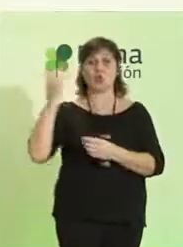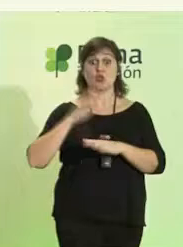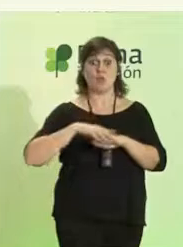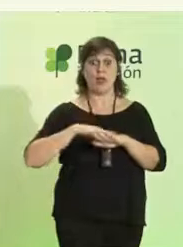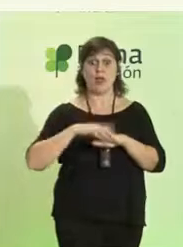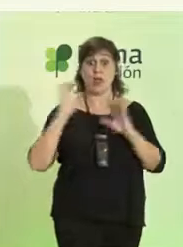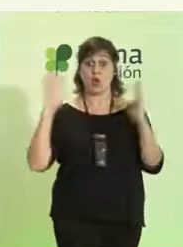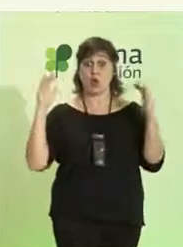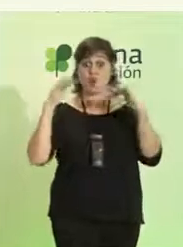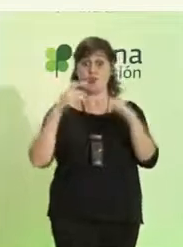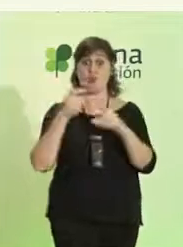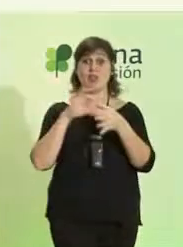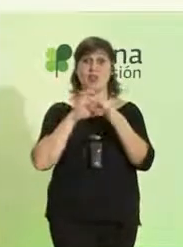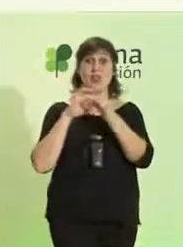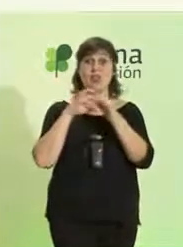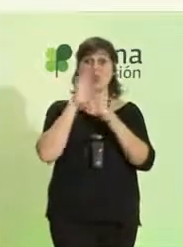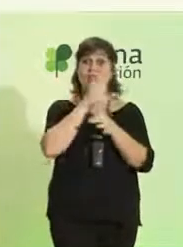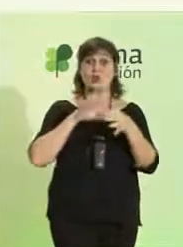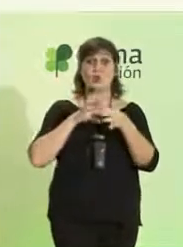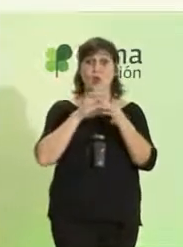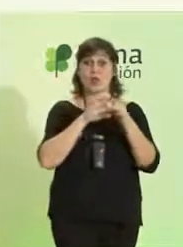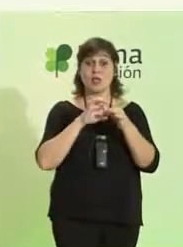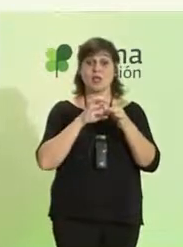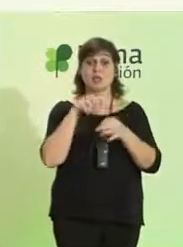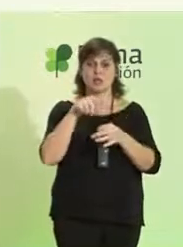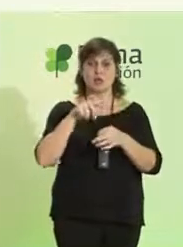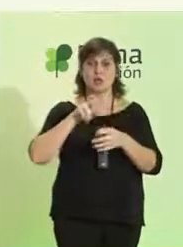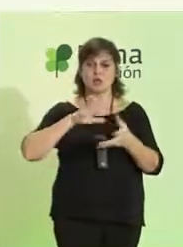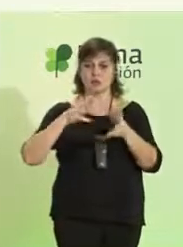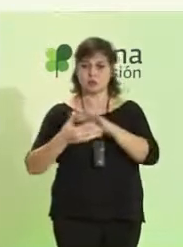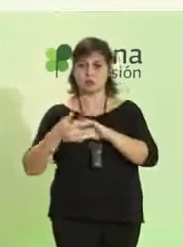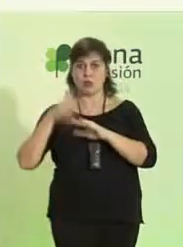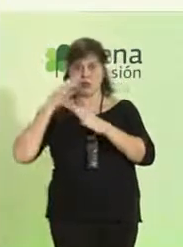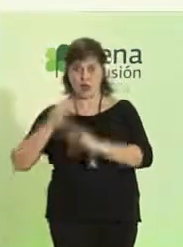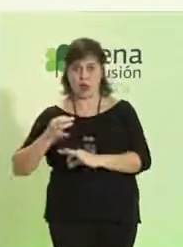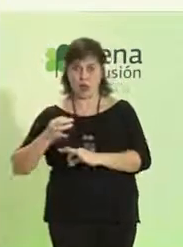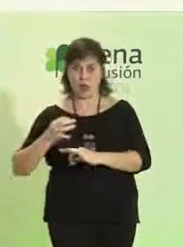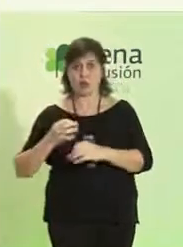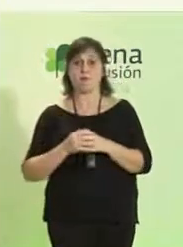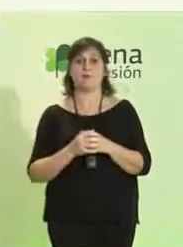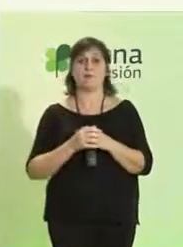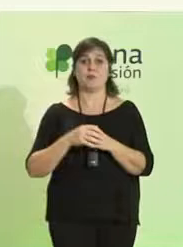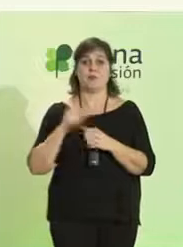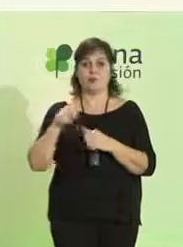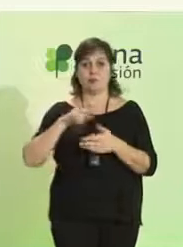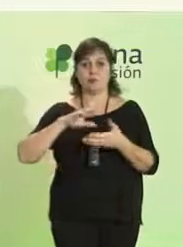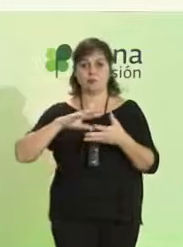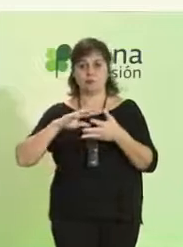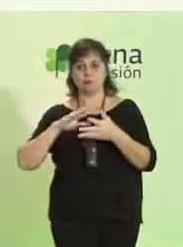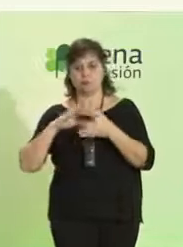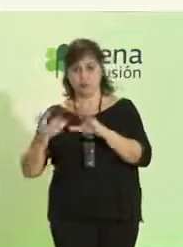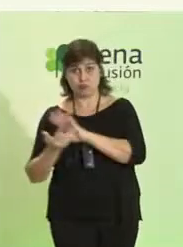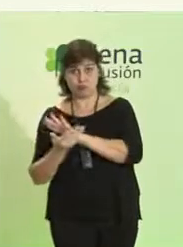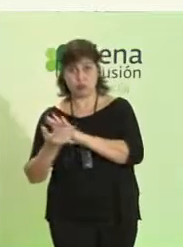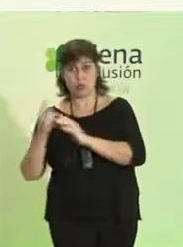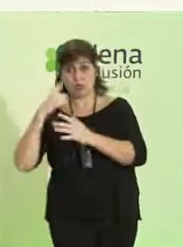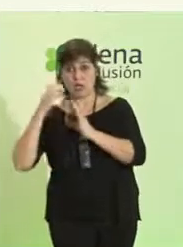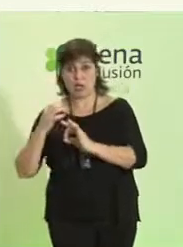convención de Naciones Unidas sea una realidad, sea una realidad práctica.